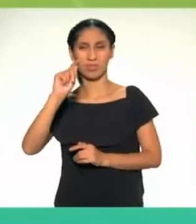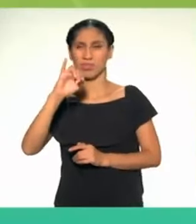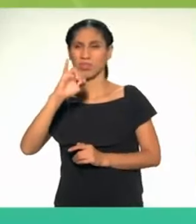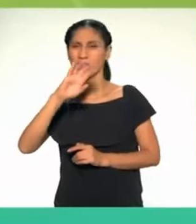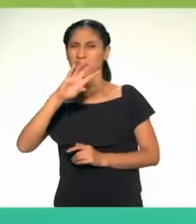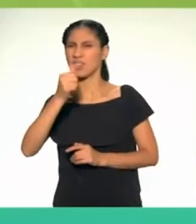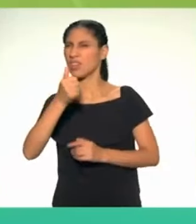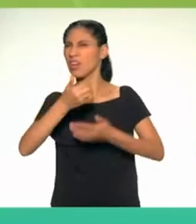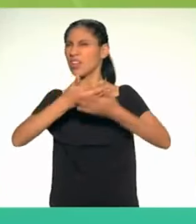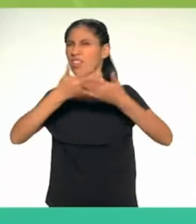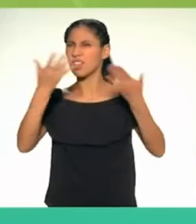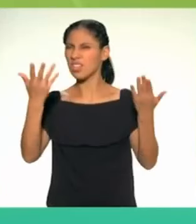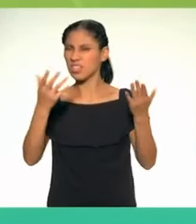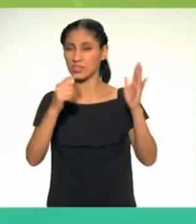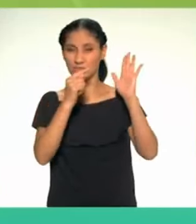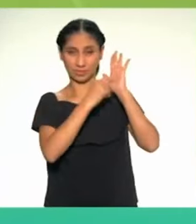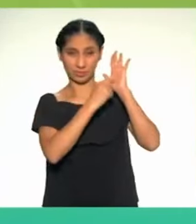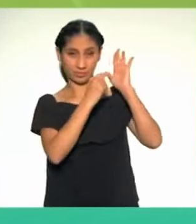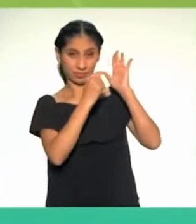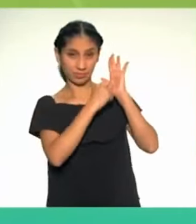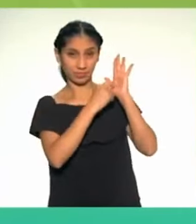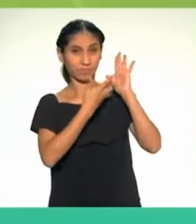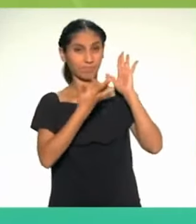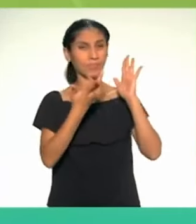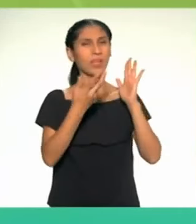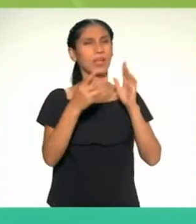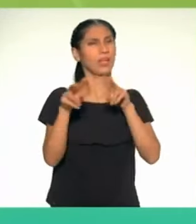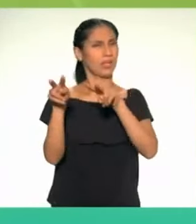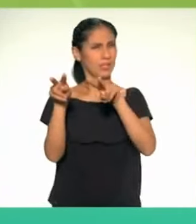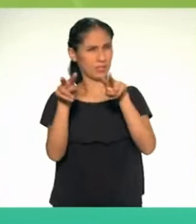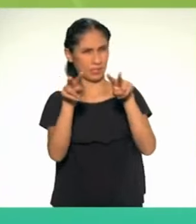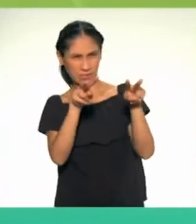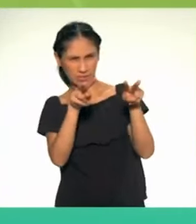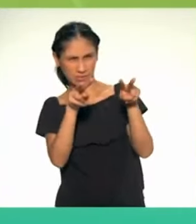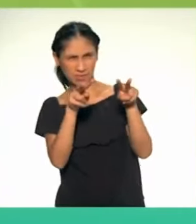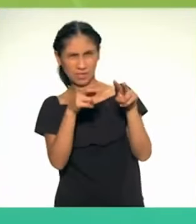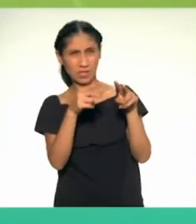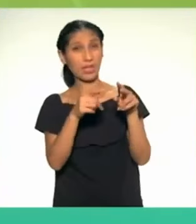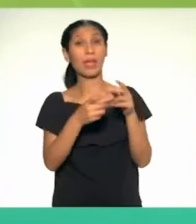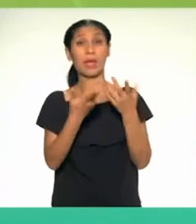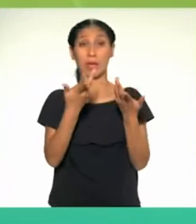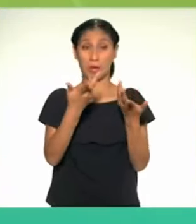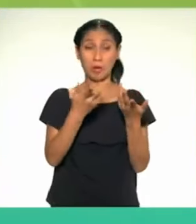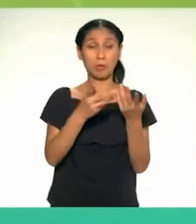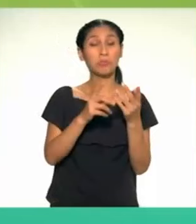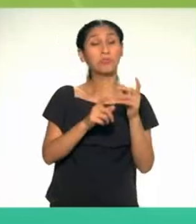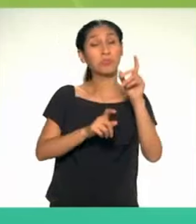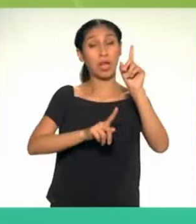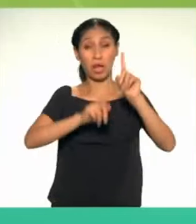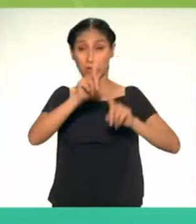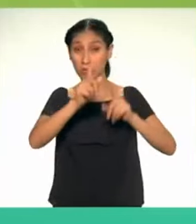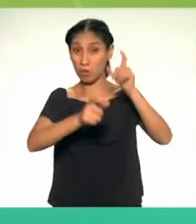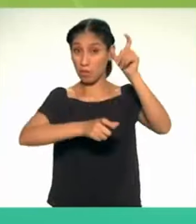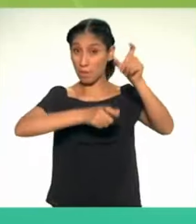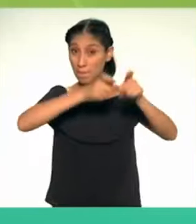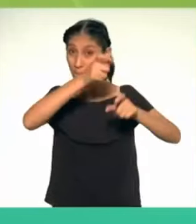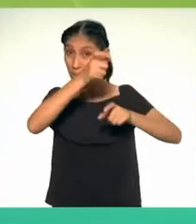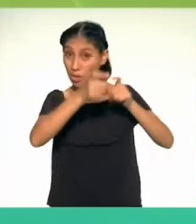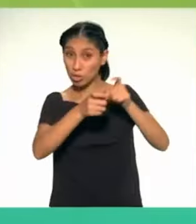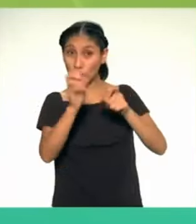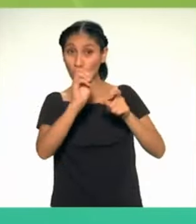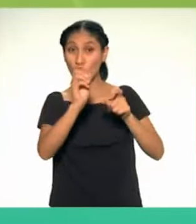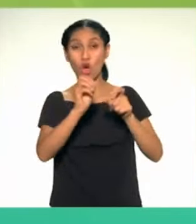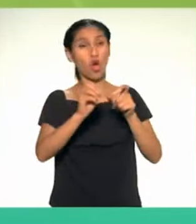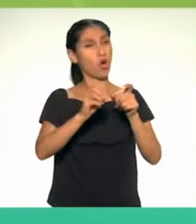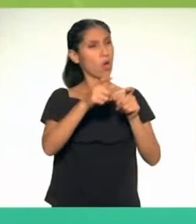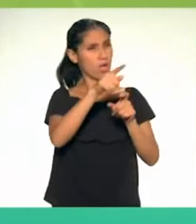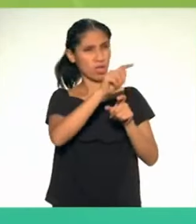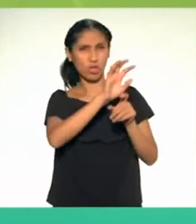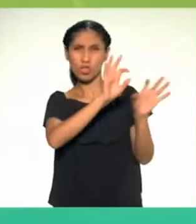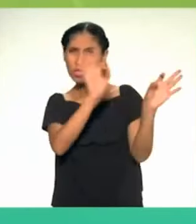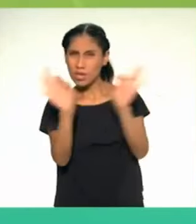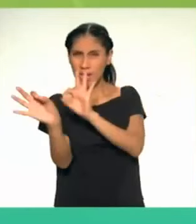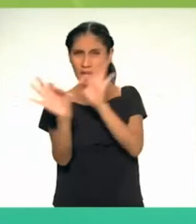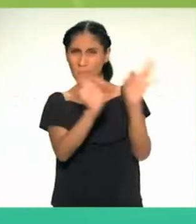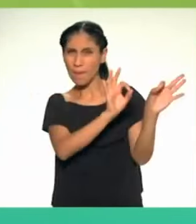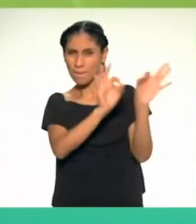diversidad genética es la variabilidad en la información genética entre individuos de una misma especie. El Perú